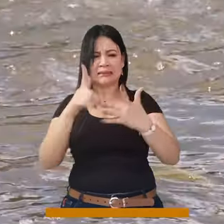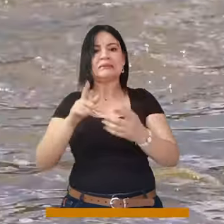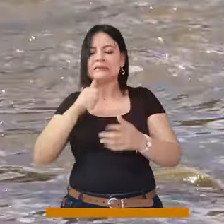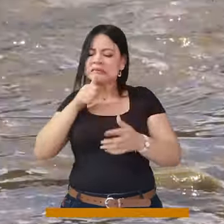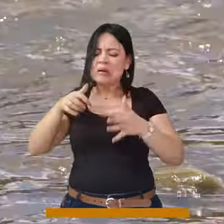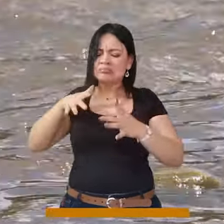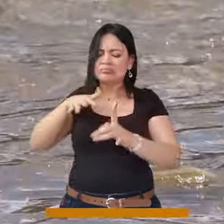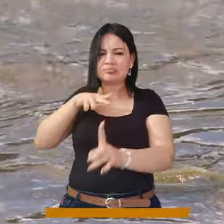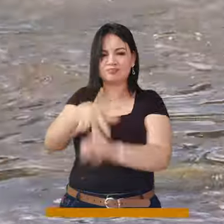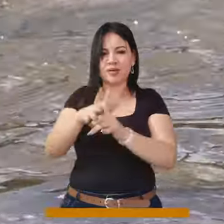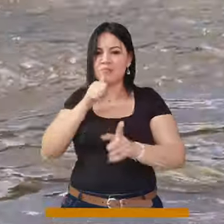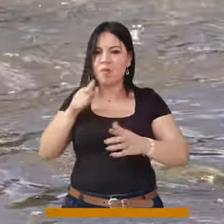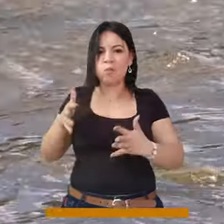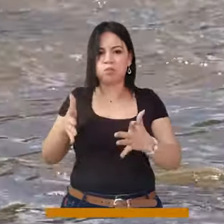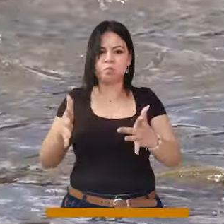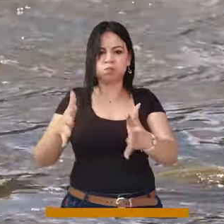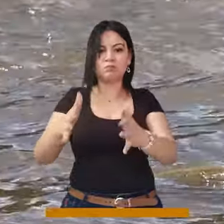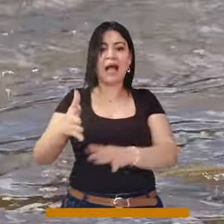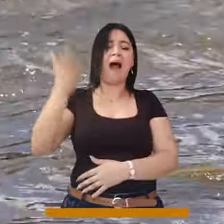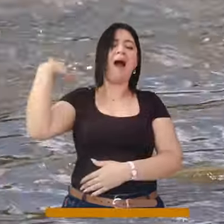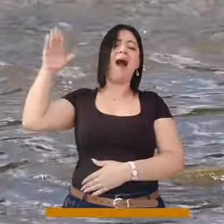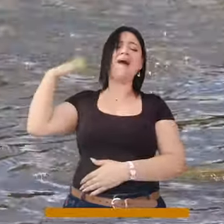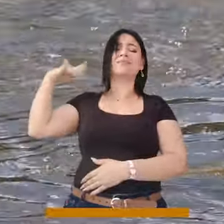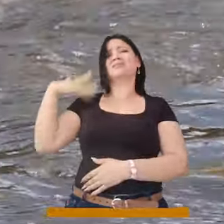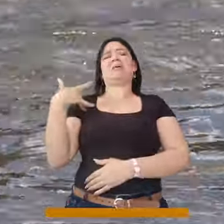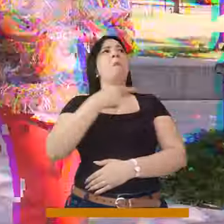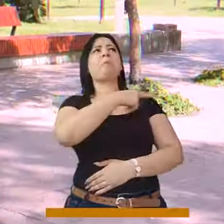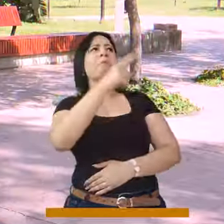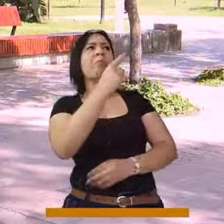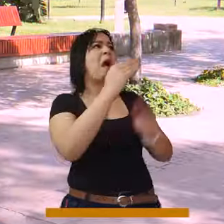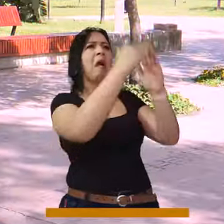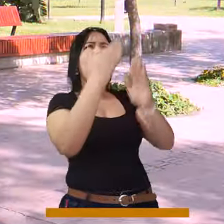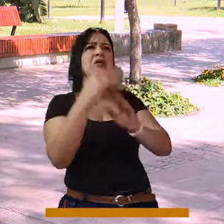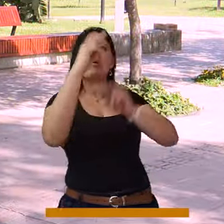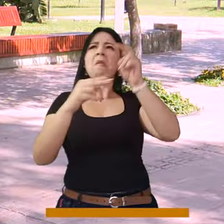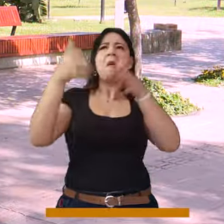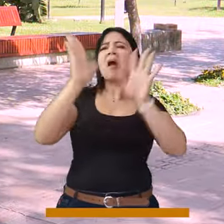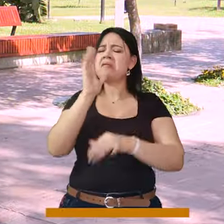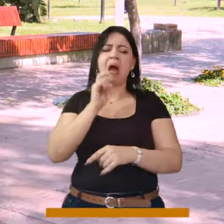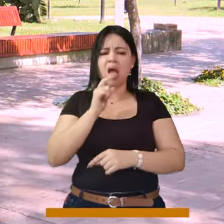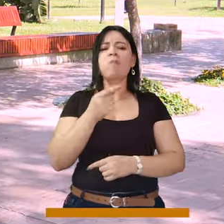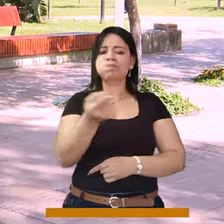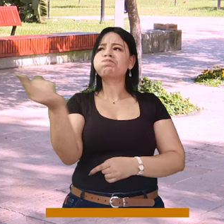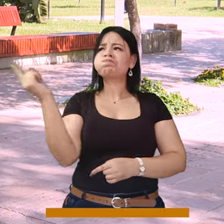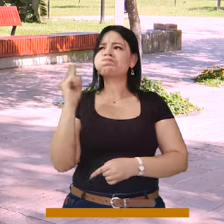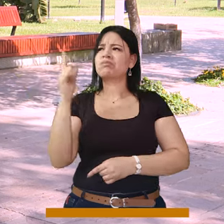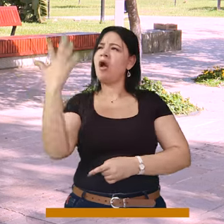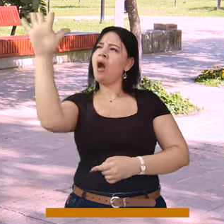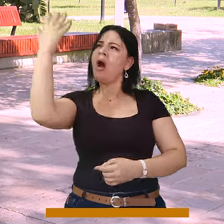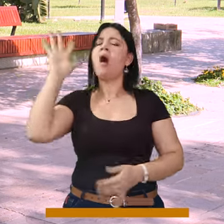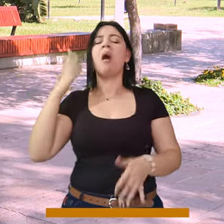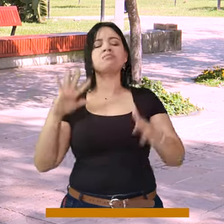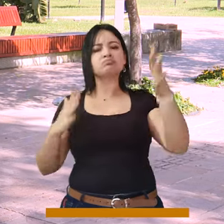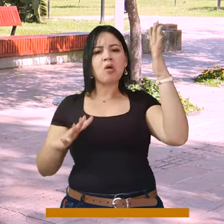diseñado hace muchos años, cuando la ciudad no estaba tan urbanizada, cuando todas las zonas verdes, todavía había zonas